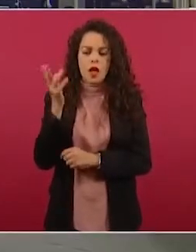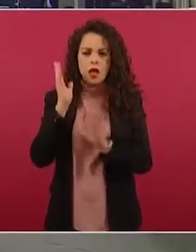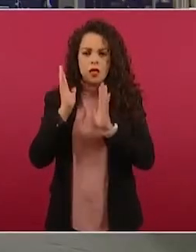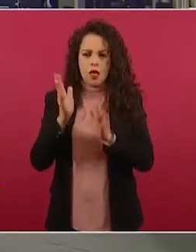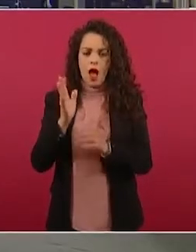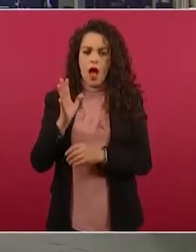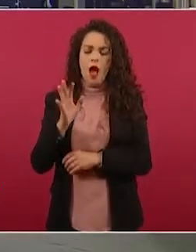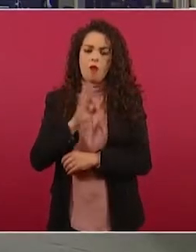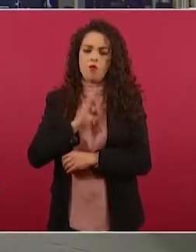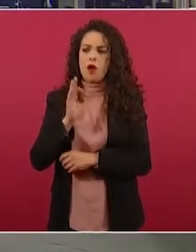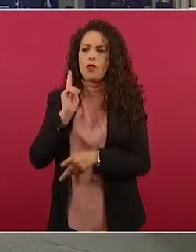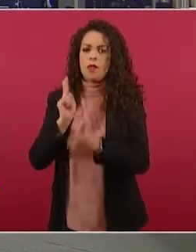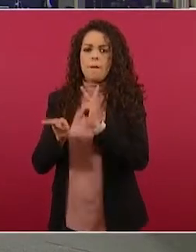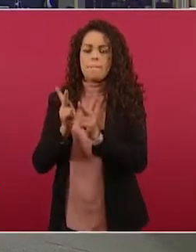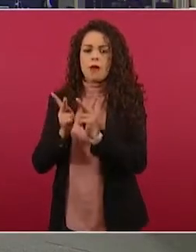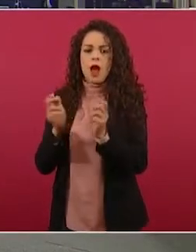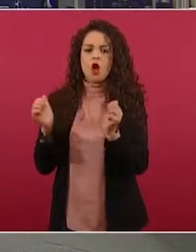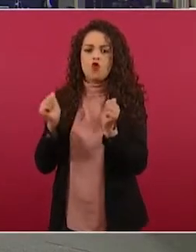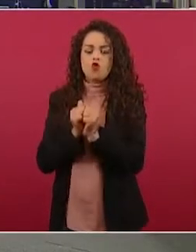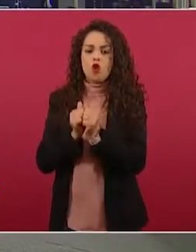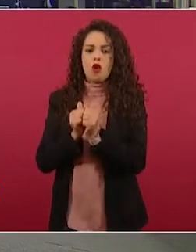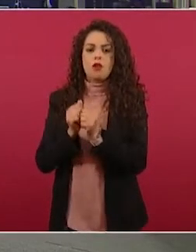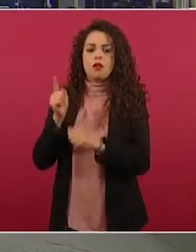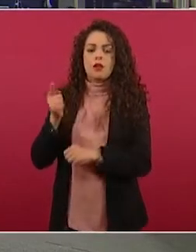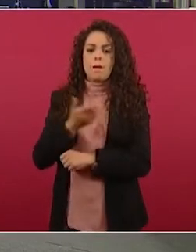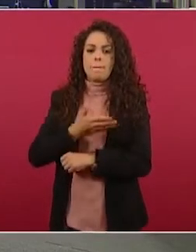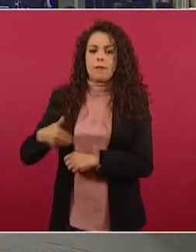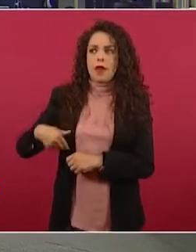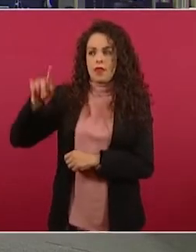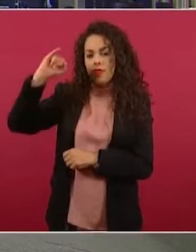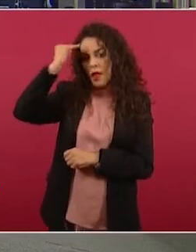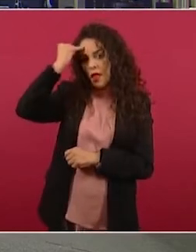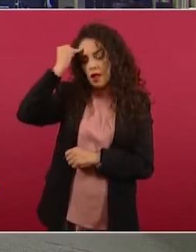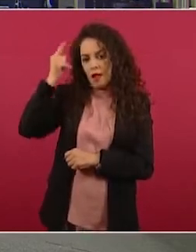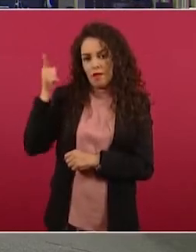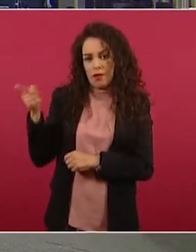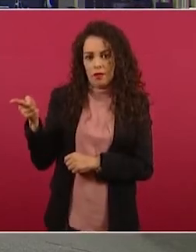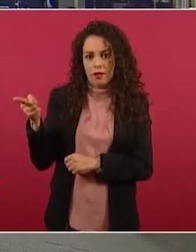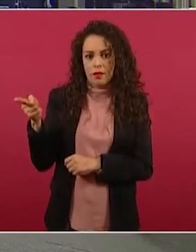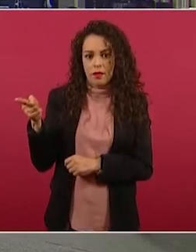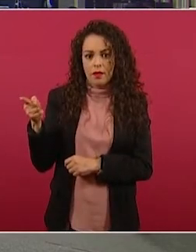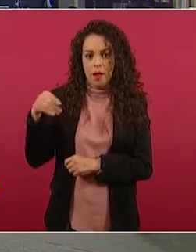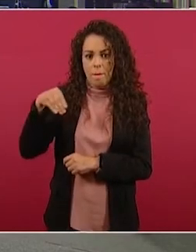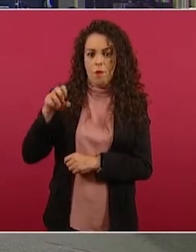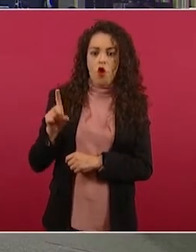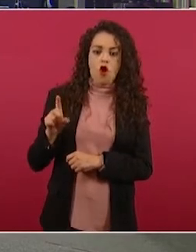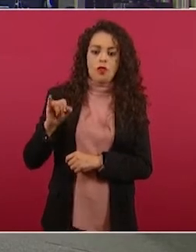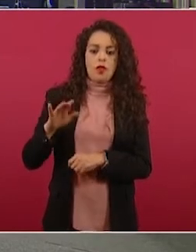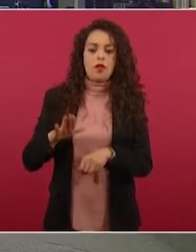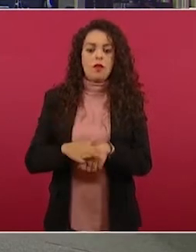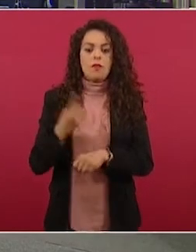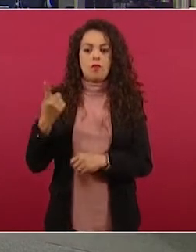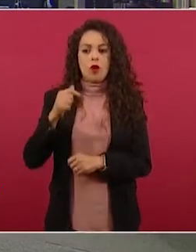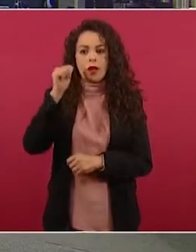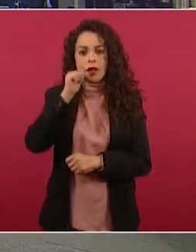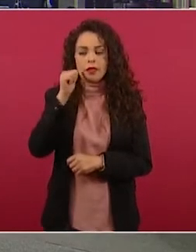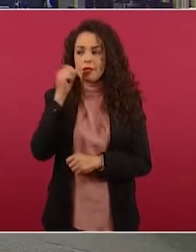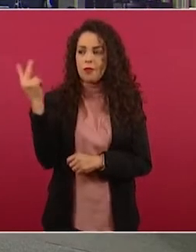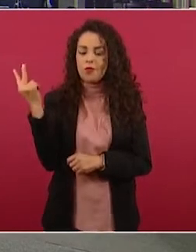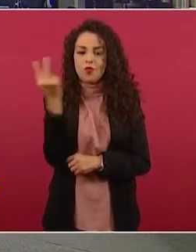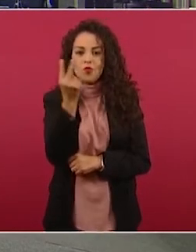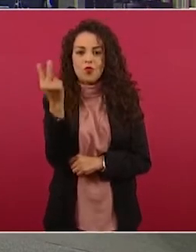con su homólogo en la India, el primer ministro Modi, con respecto a que siempre se disputan ustedes dos